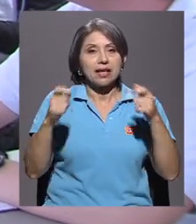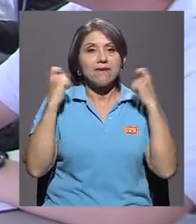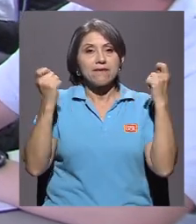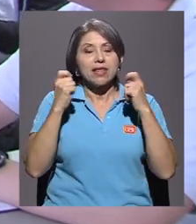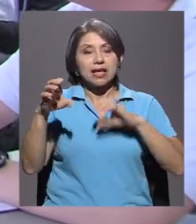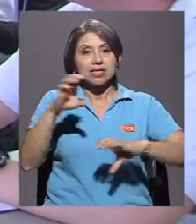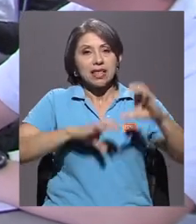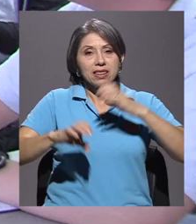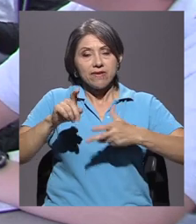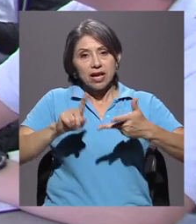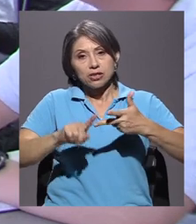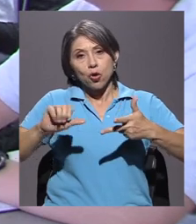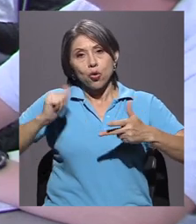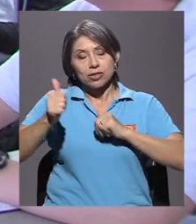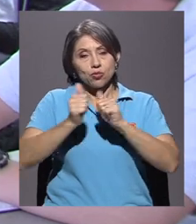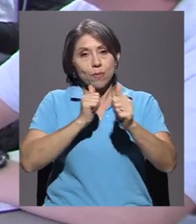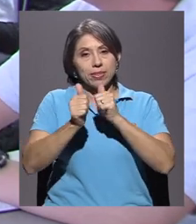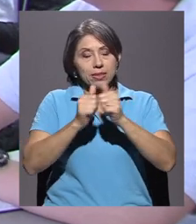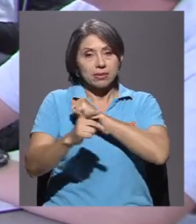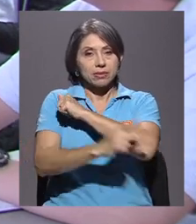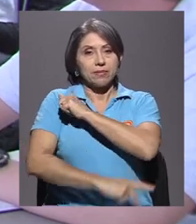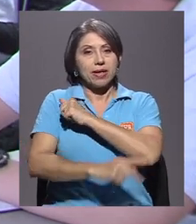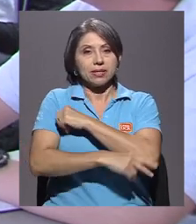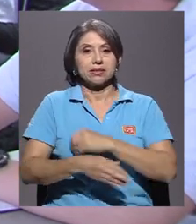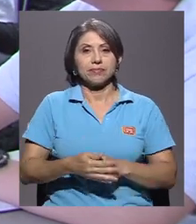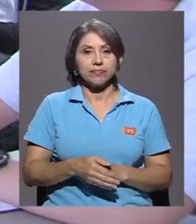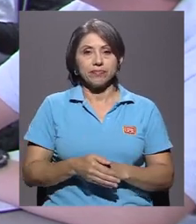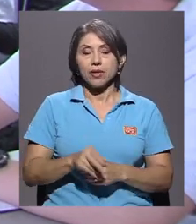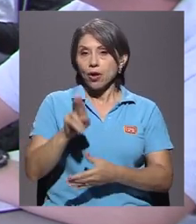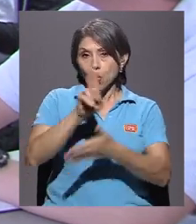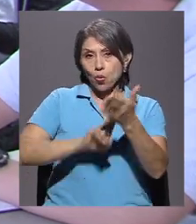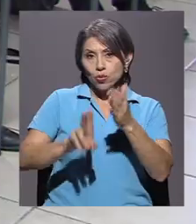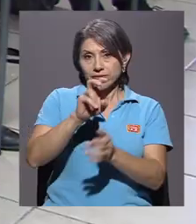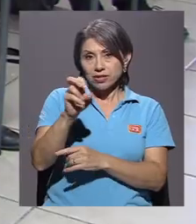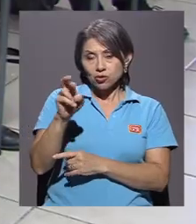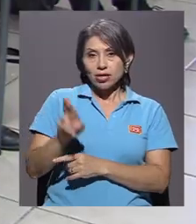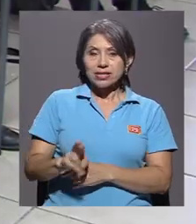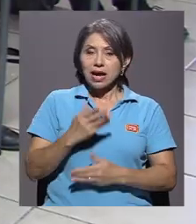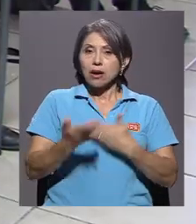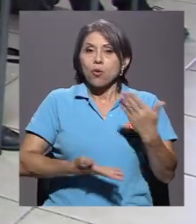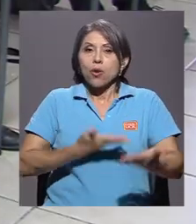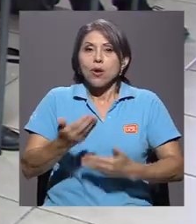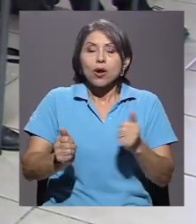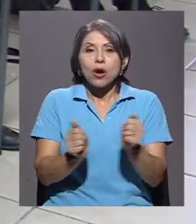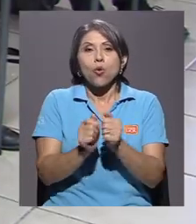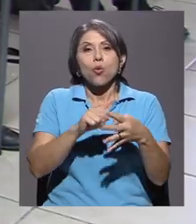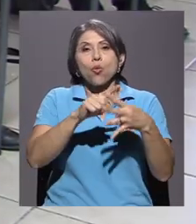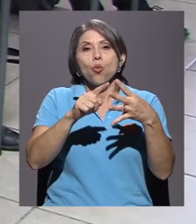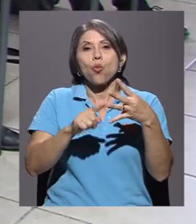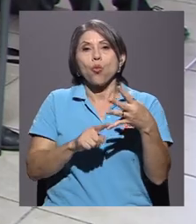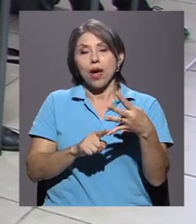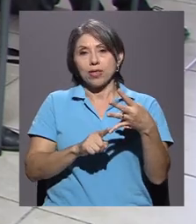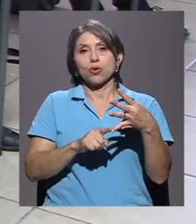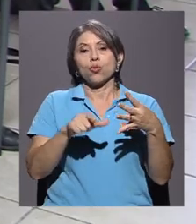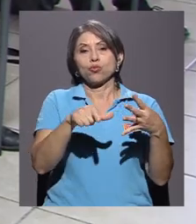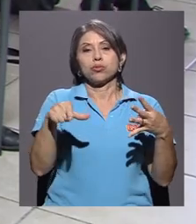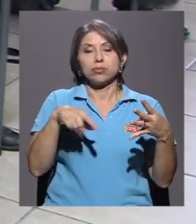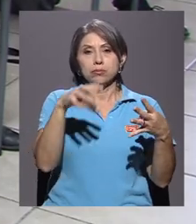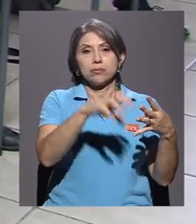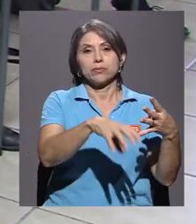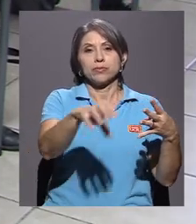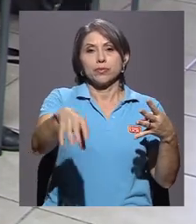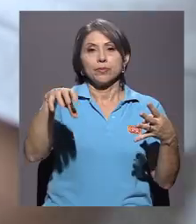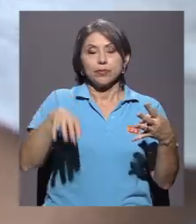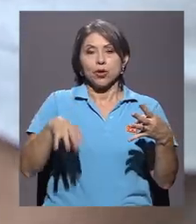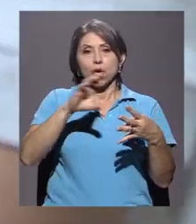tipo de competencias en el país. La Universidad de Costa Rica colabora con cuatro sedes del Colegio Científico